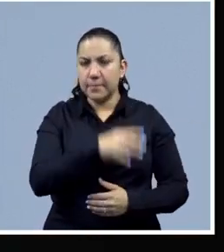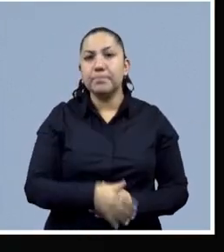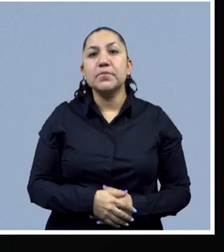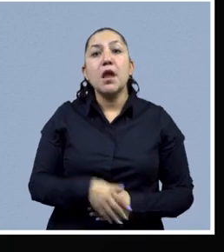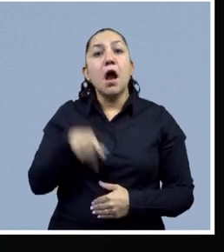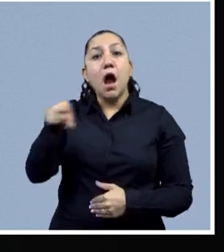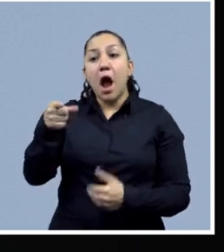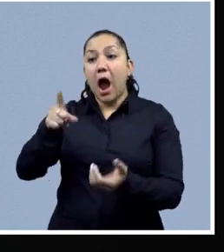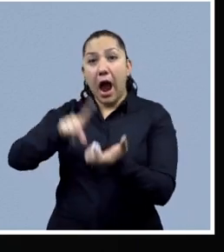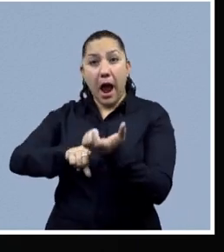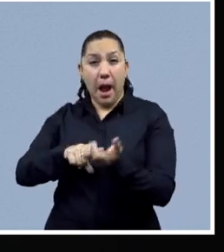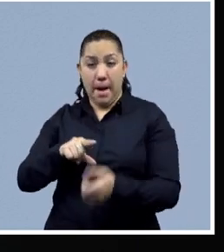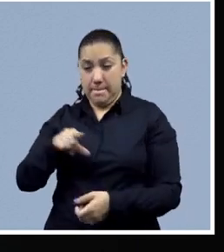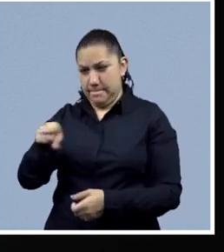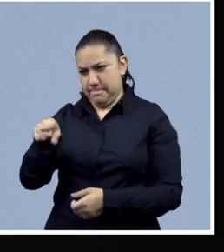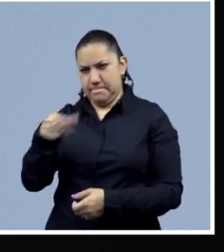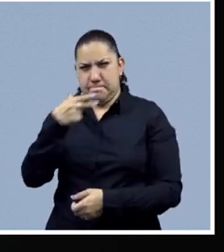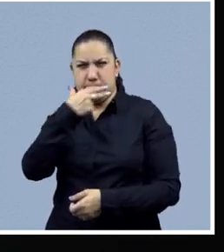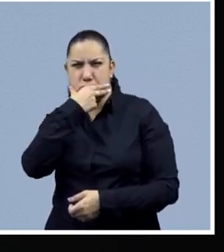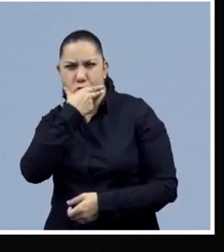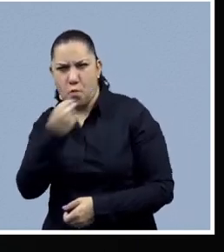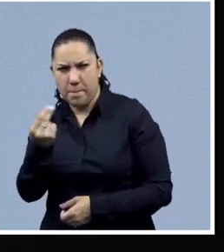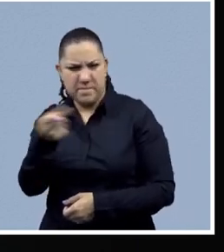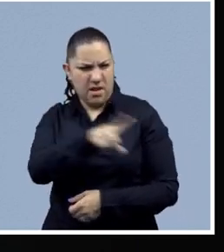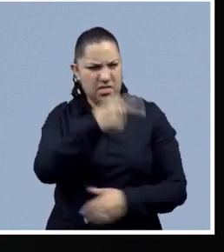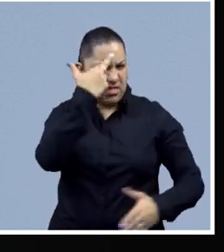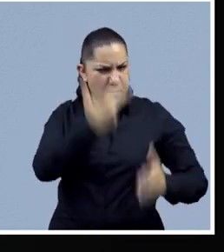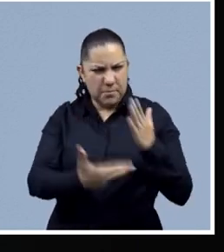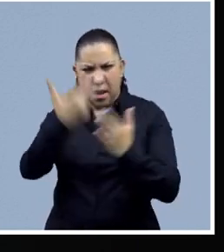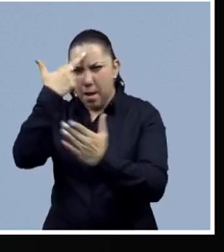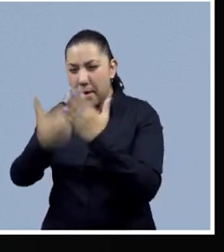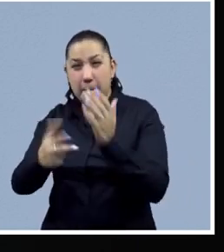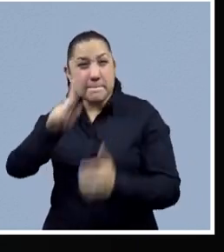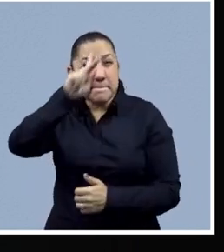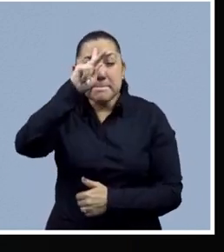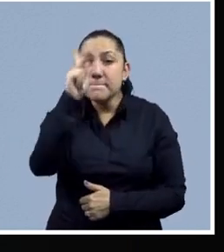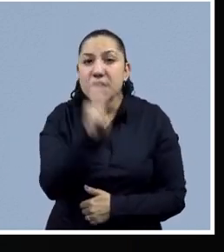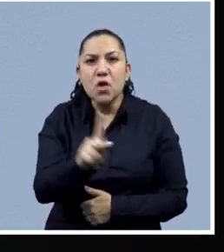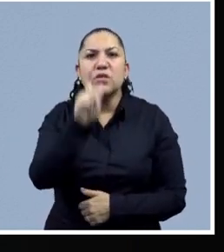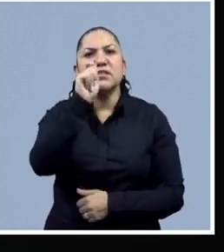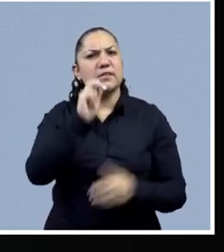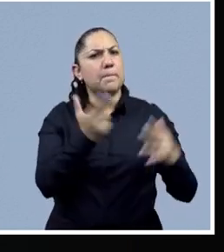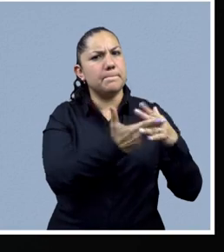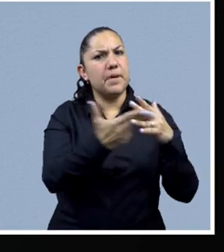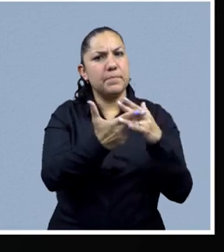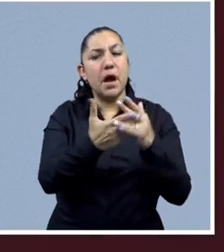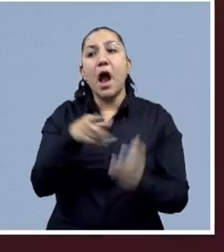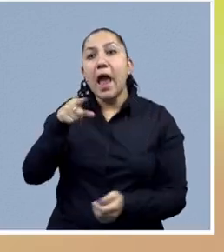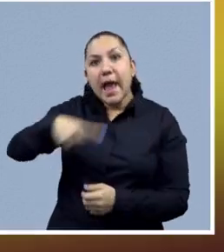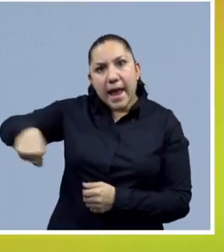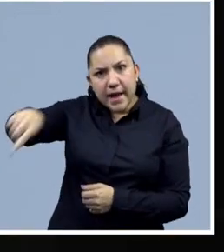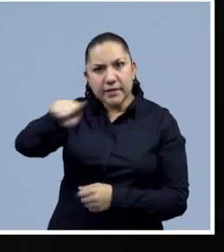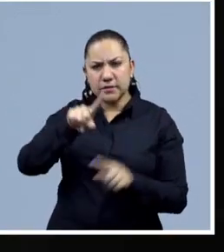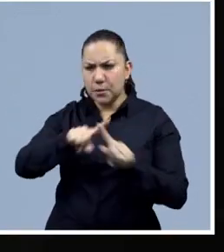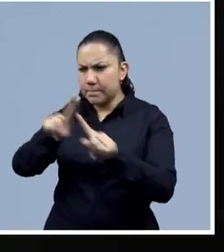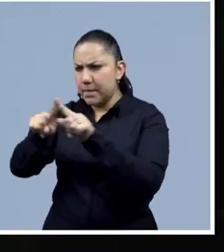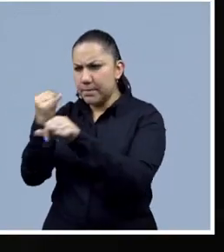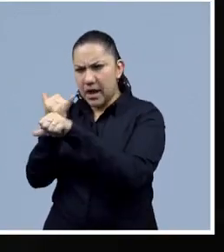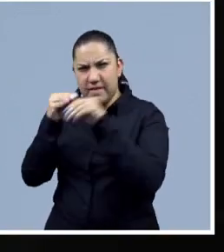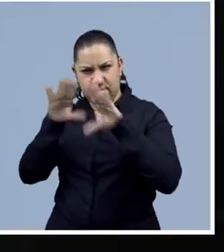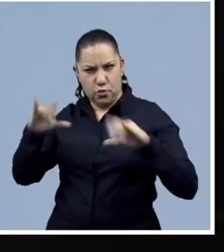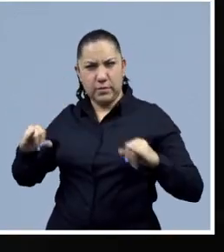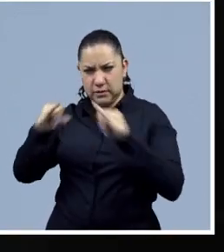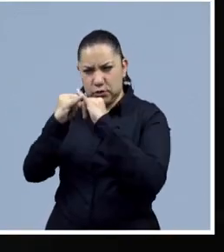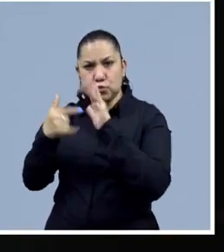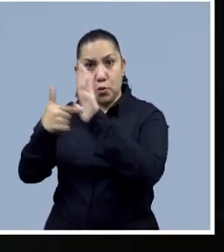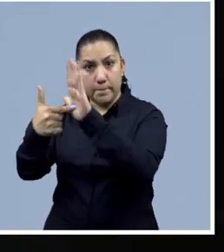máxima expresión de la violencia machista. El Observatorio de Igualdad de Género de América Latina y el Caribe menciona que al menos 12 muertes violentas de mujeres